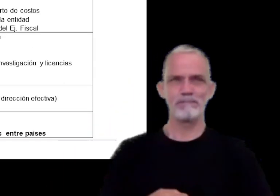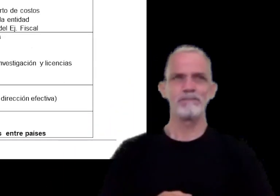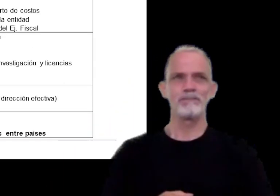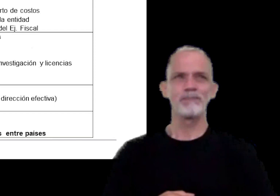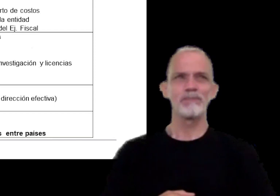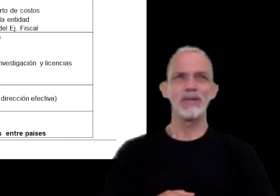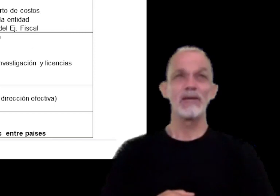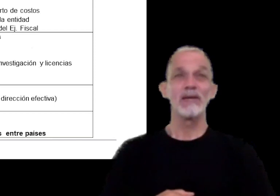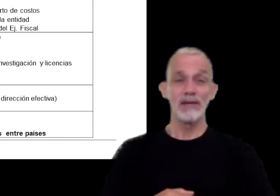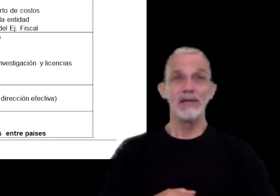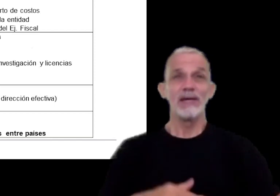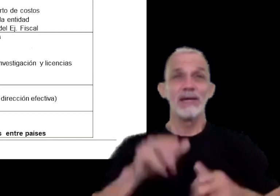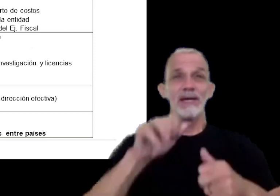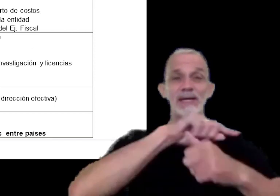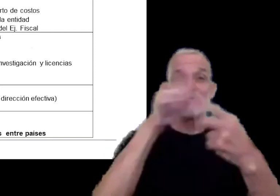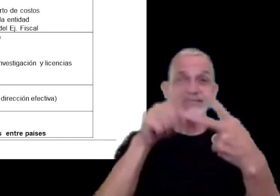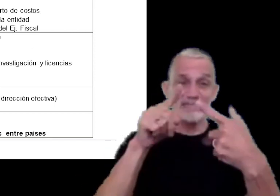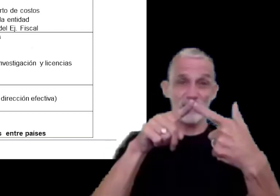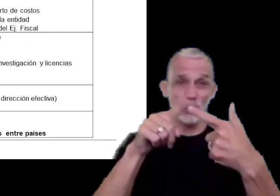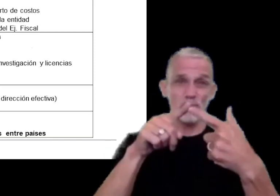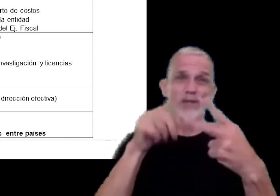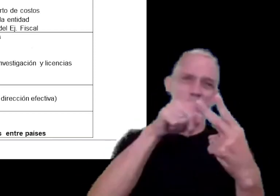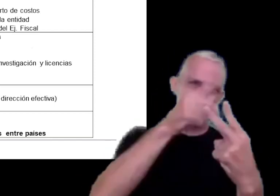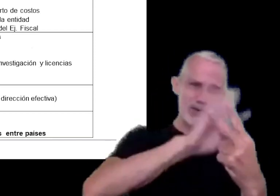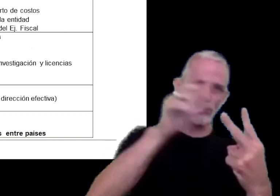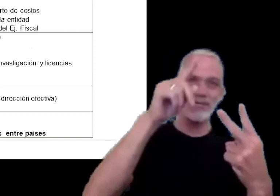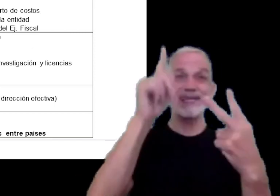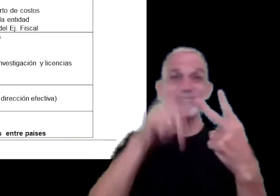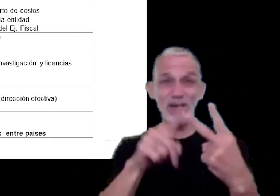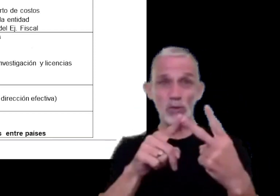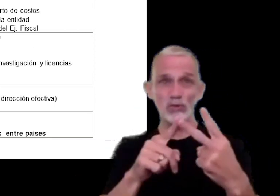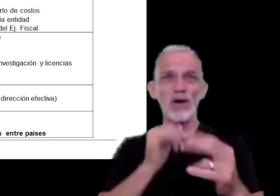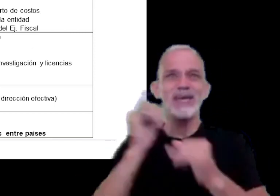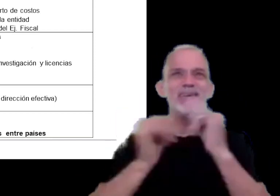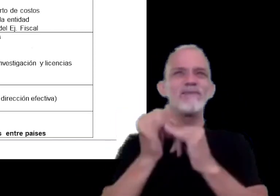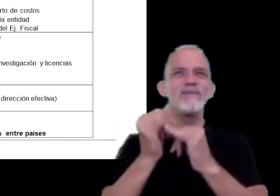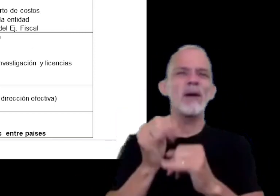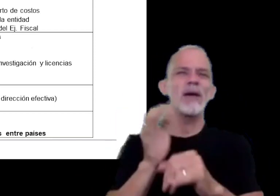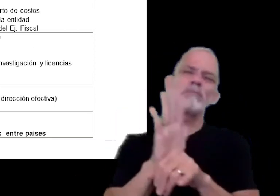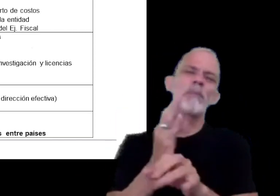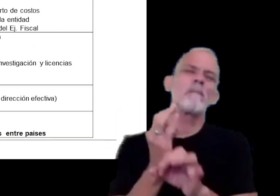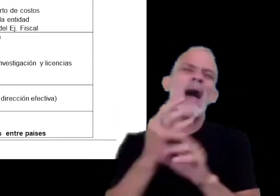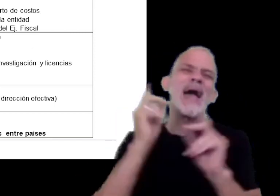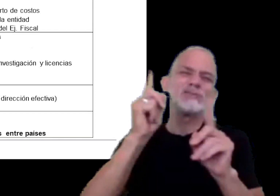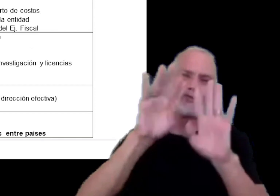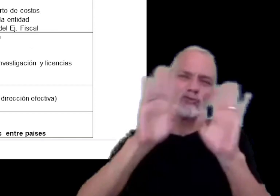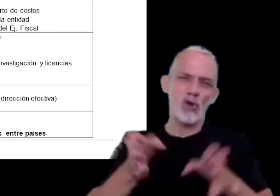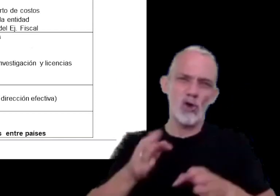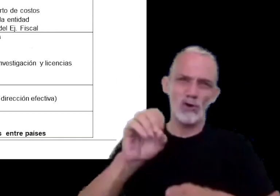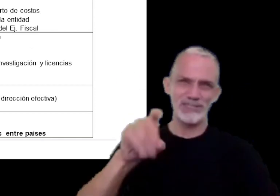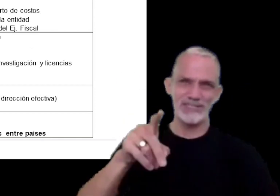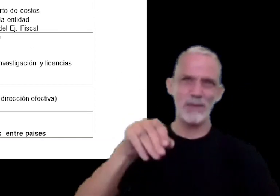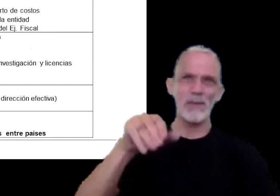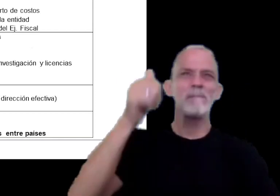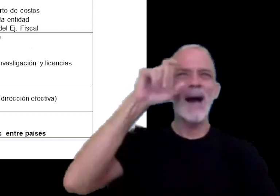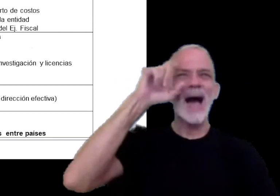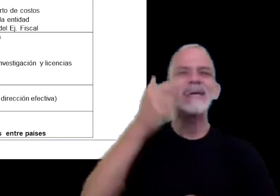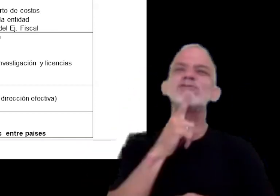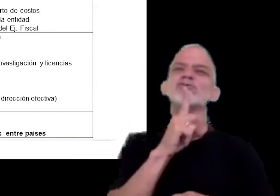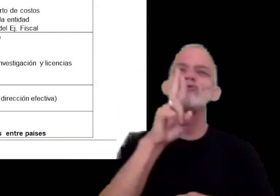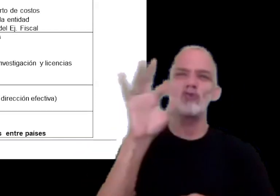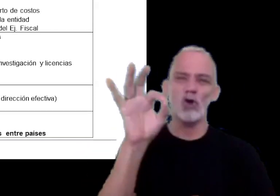el segundo nivel de documentación es el informe maestro el informe maestro es un